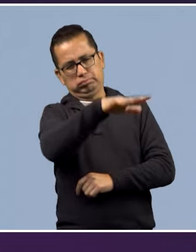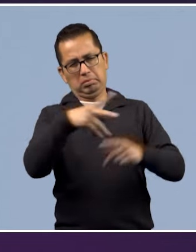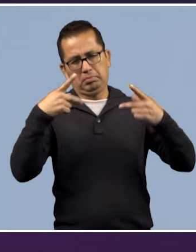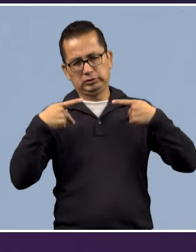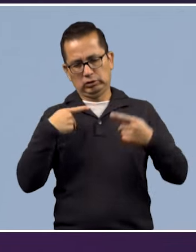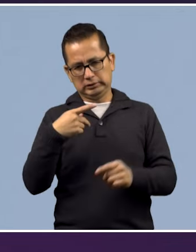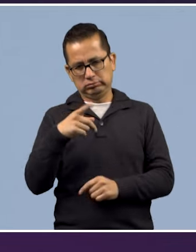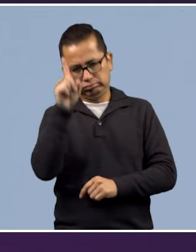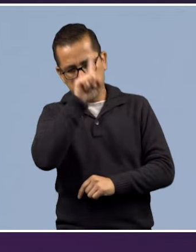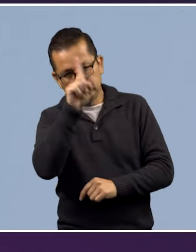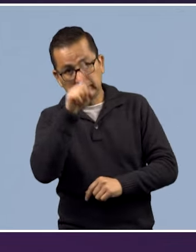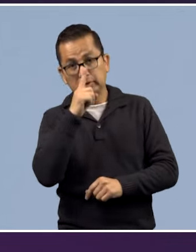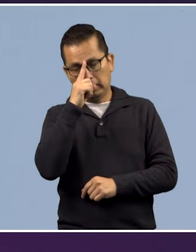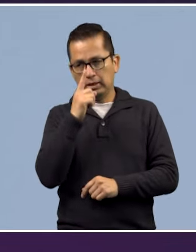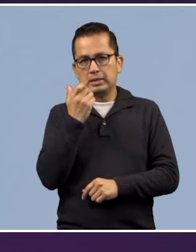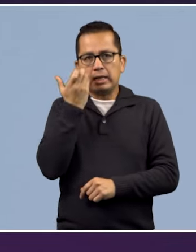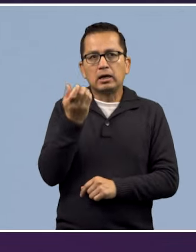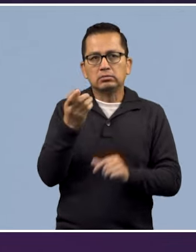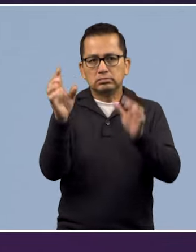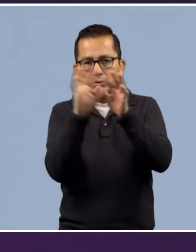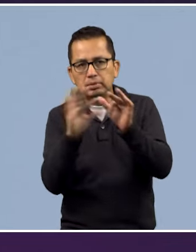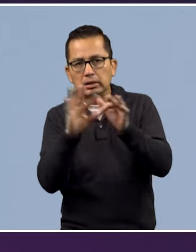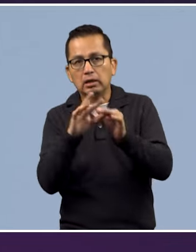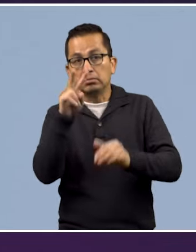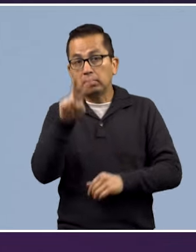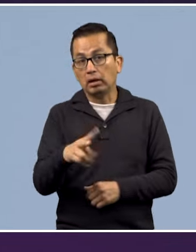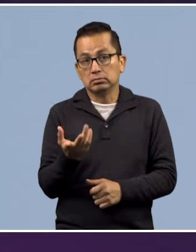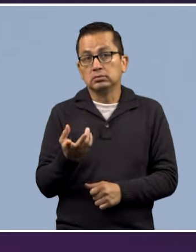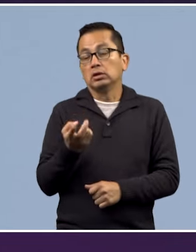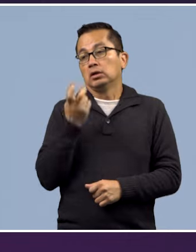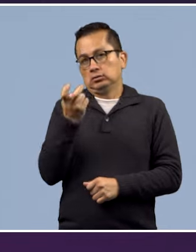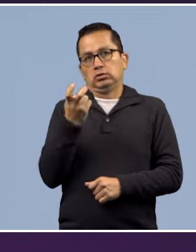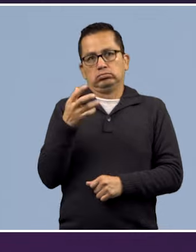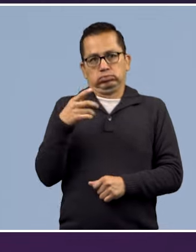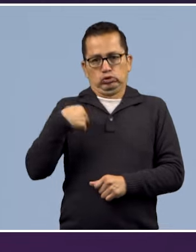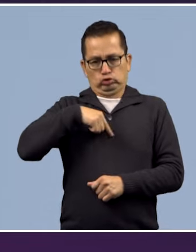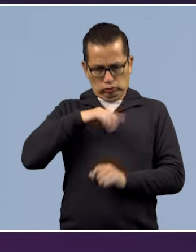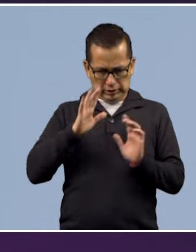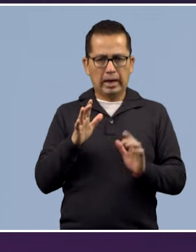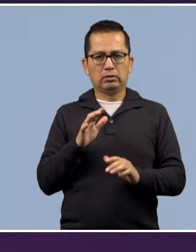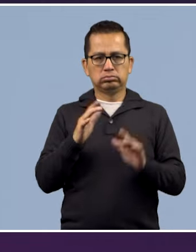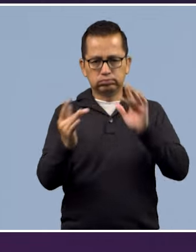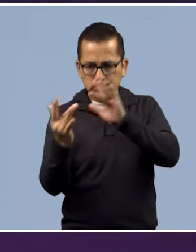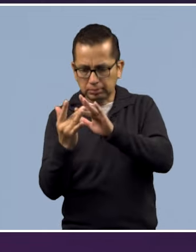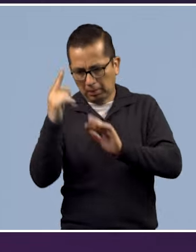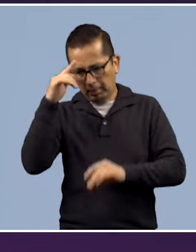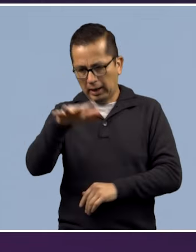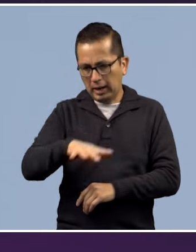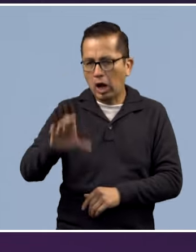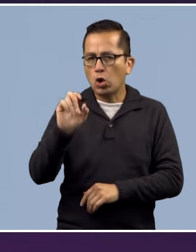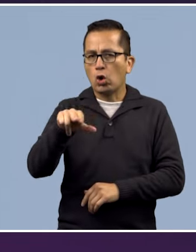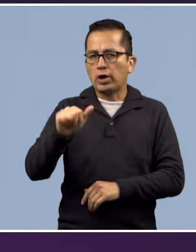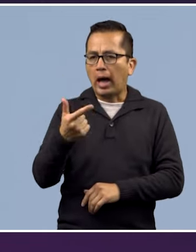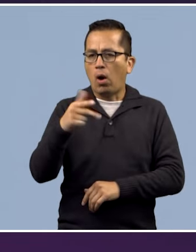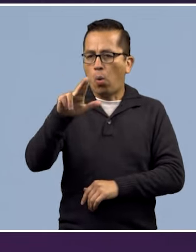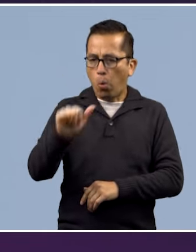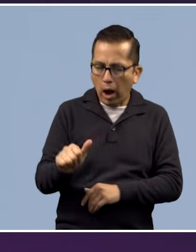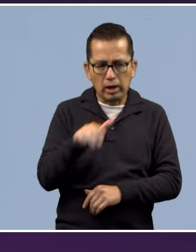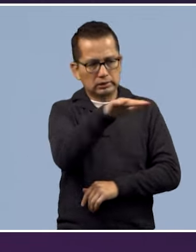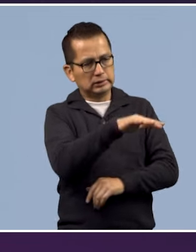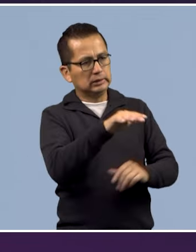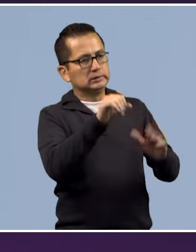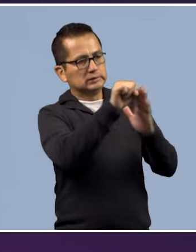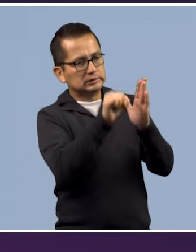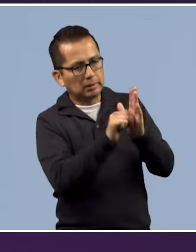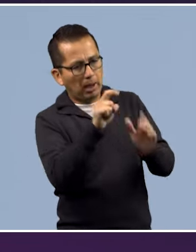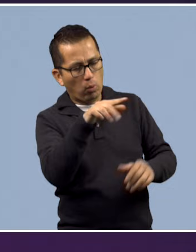audiencia a quienes queremos ofrecerle un panorama, pues que si bien contactamos tanto a sistemas de aguas de la Ciudad de México como a Conagua, quienes no pudieron